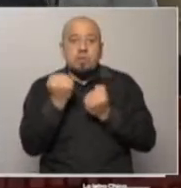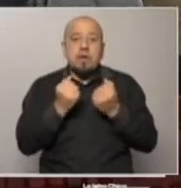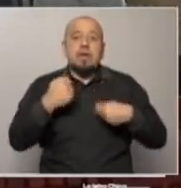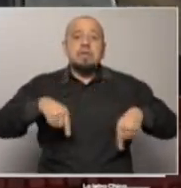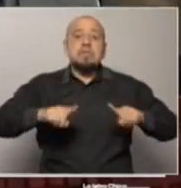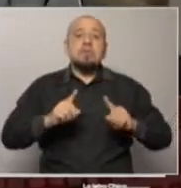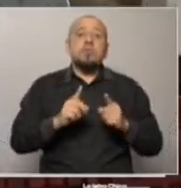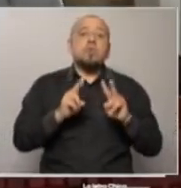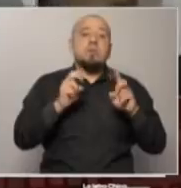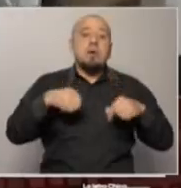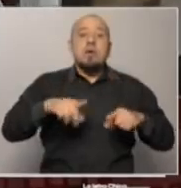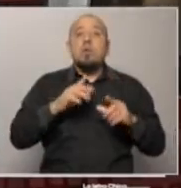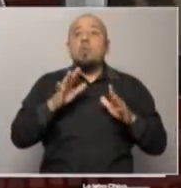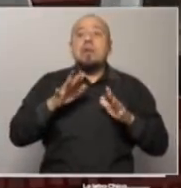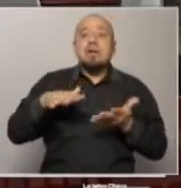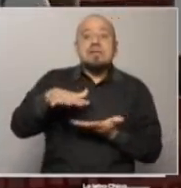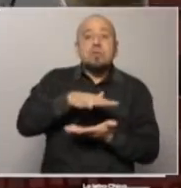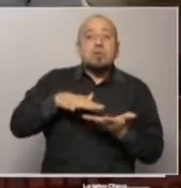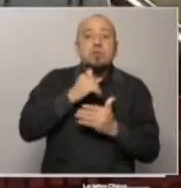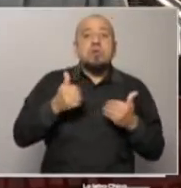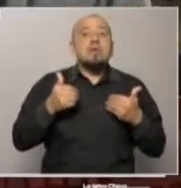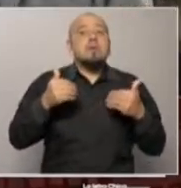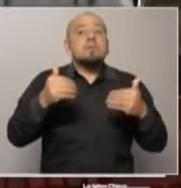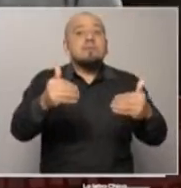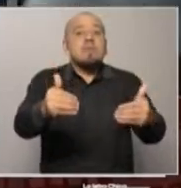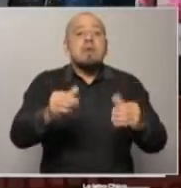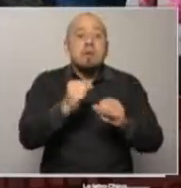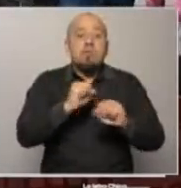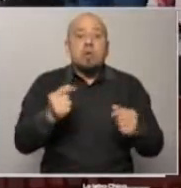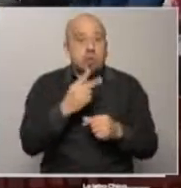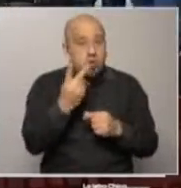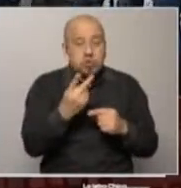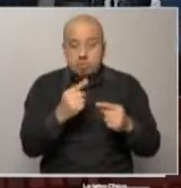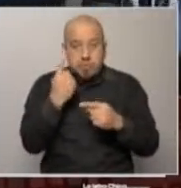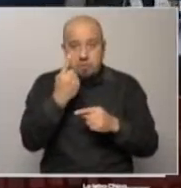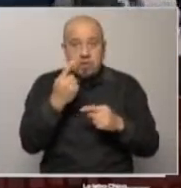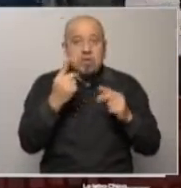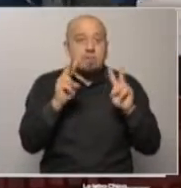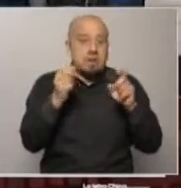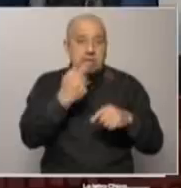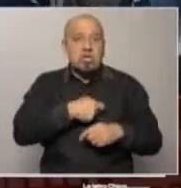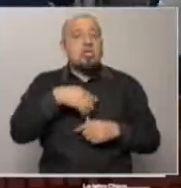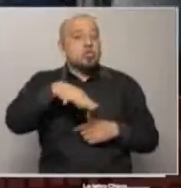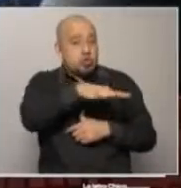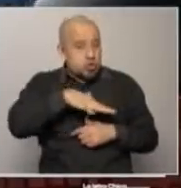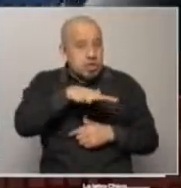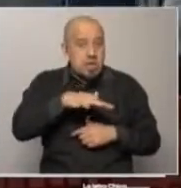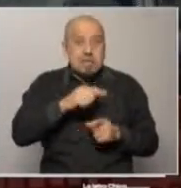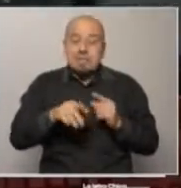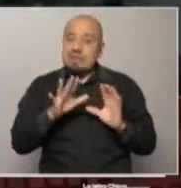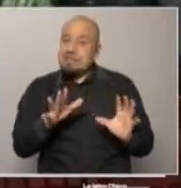una recesión adicional, o inducir un efecto recesivo adicional. Lo cual puede conspirar de dos puntos de vista. Primero, el punto de vista social, generando tensión social